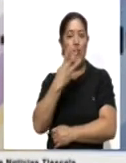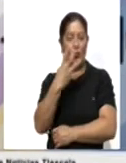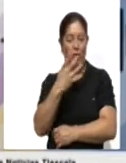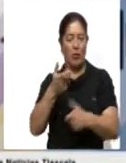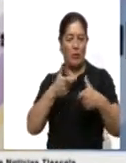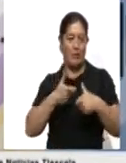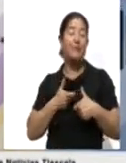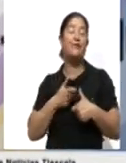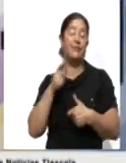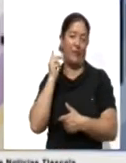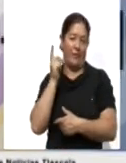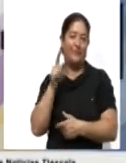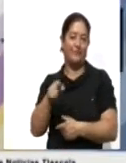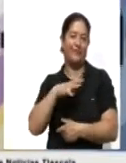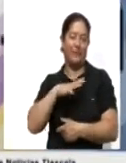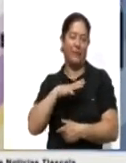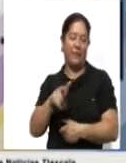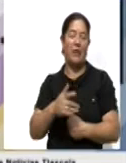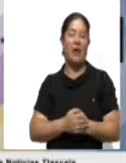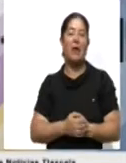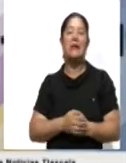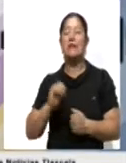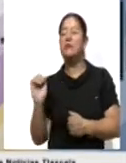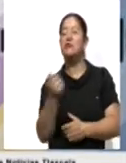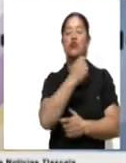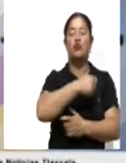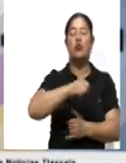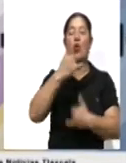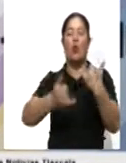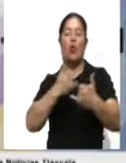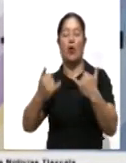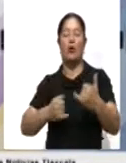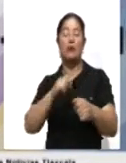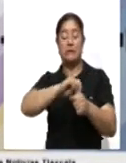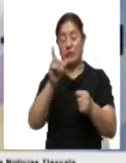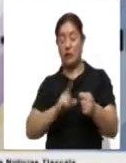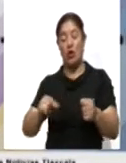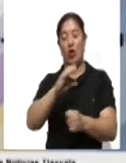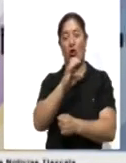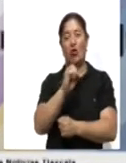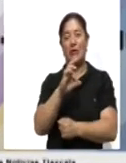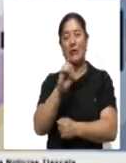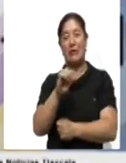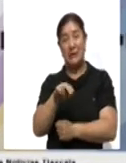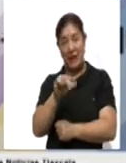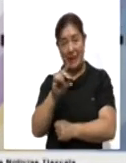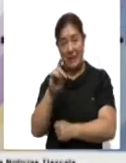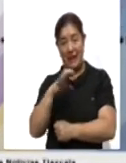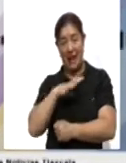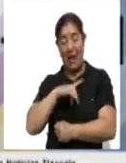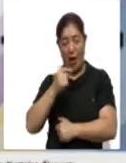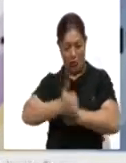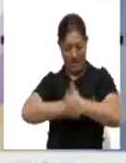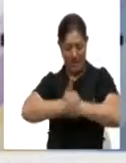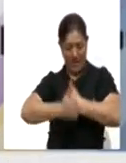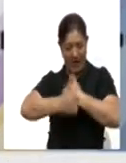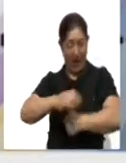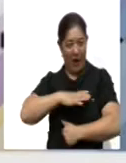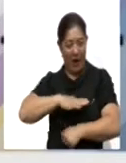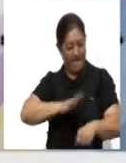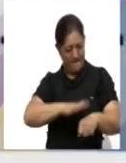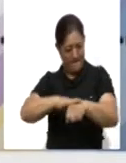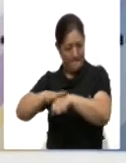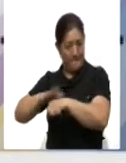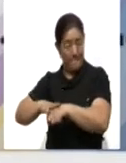en lo que es el squash de los Juegos Nacionales Conades. Estaremos atentos, las competencias se desarrollan en el Polideportivo